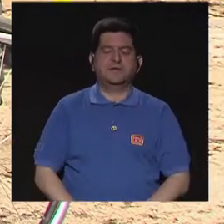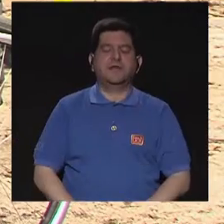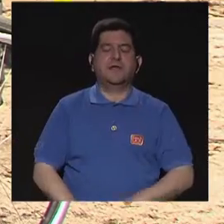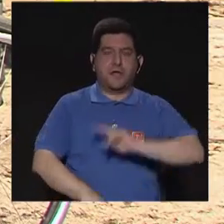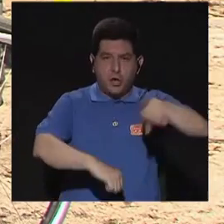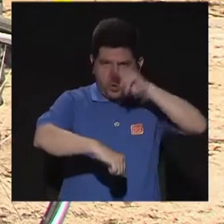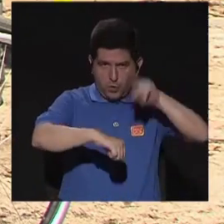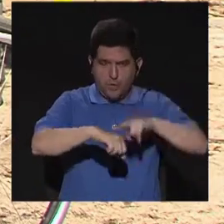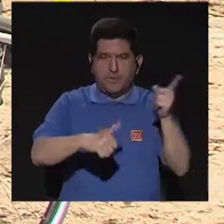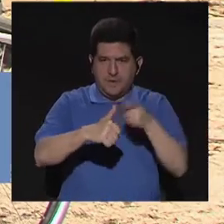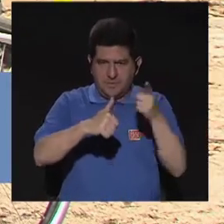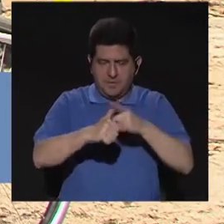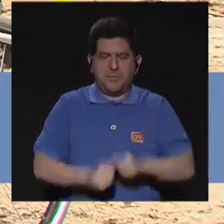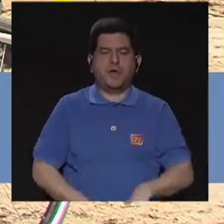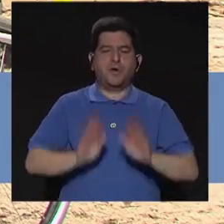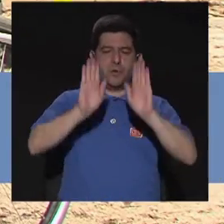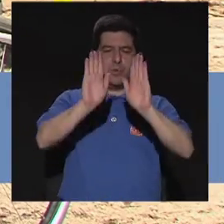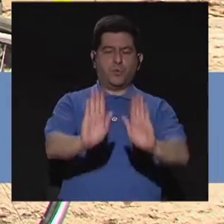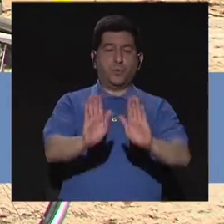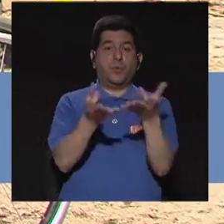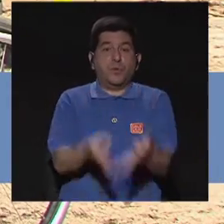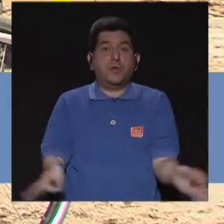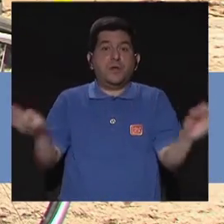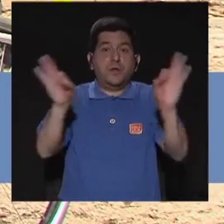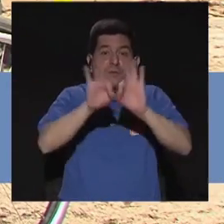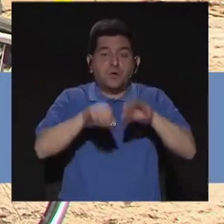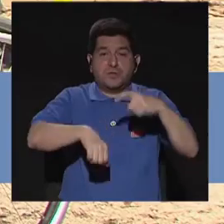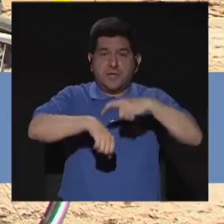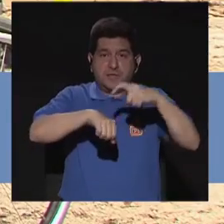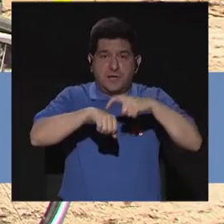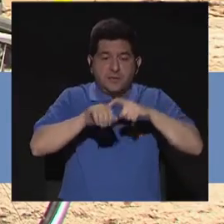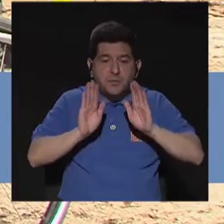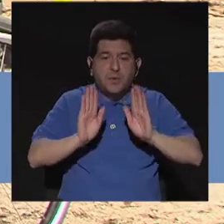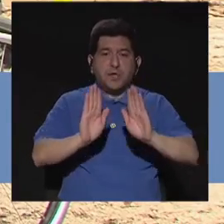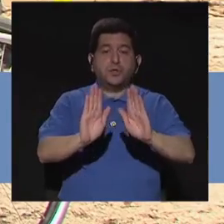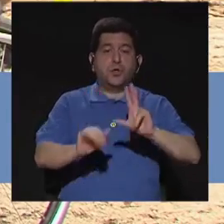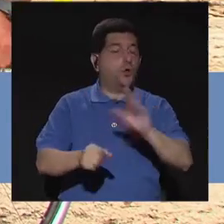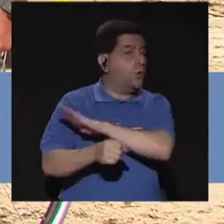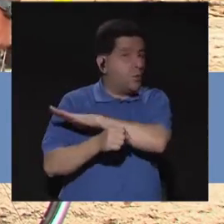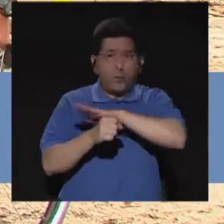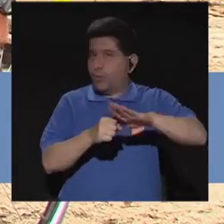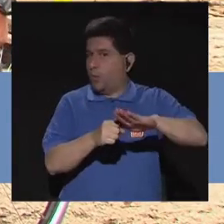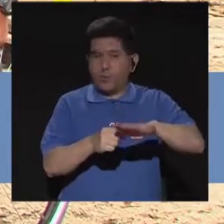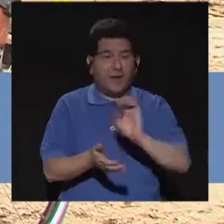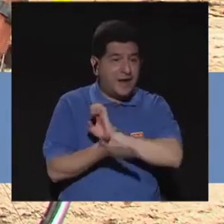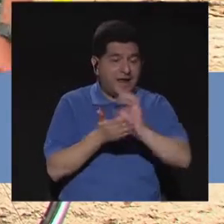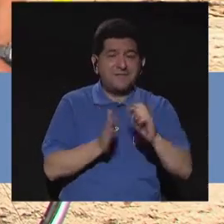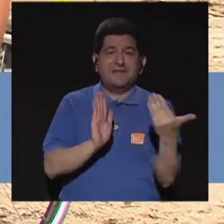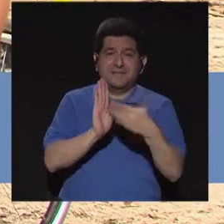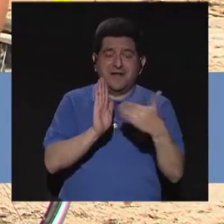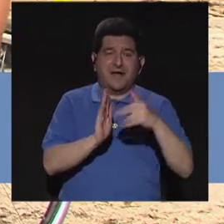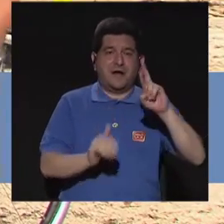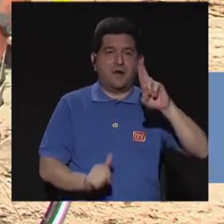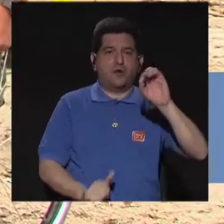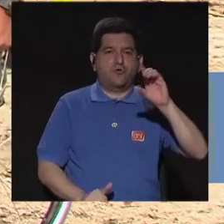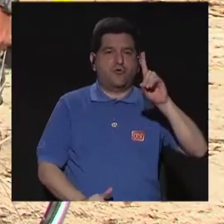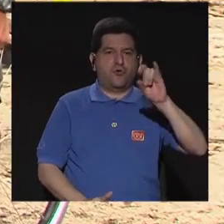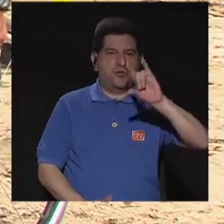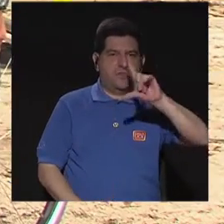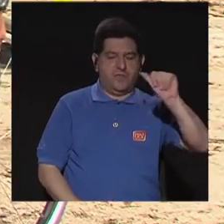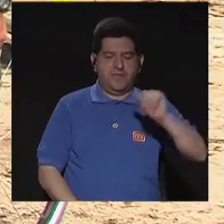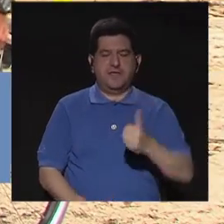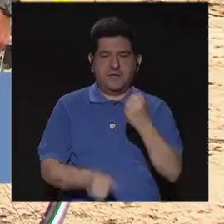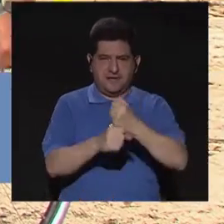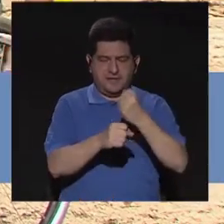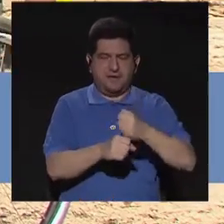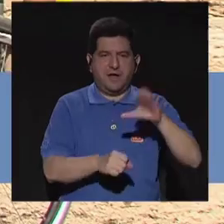es normal donde subimos las piernas. Aquí es importante que a la hora de hacer el estiramiento no estire completamente para evitar una lesión de las rodillas. Estamos trabajando